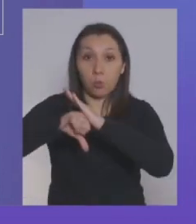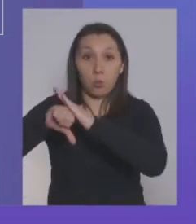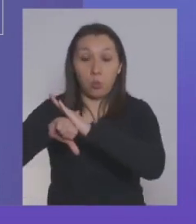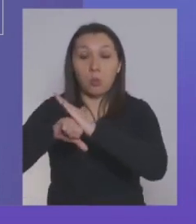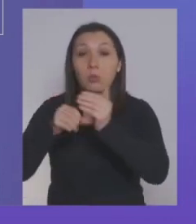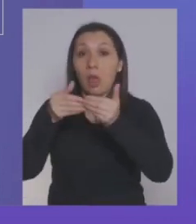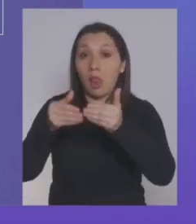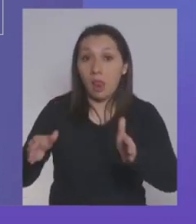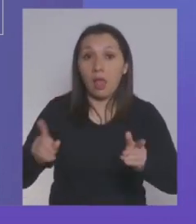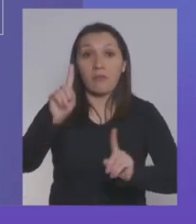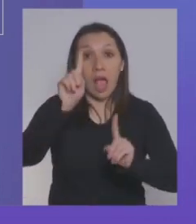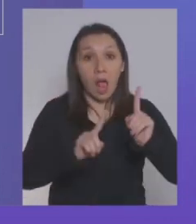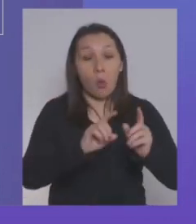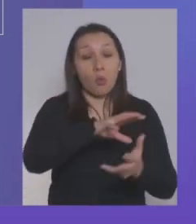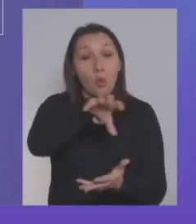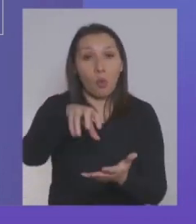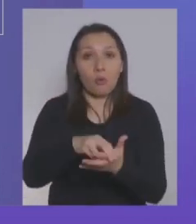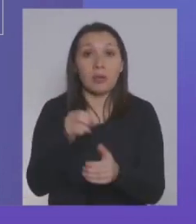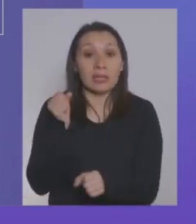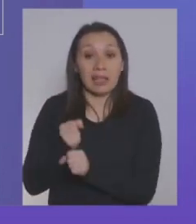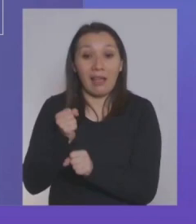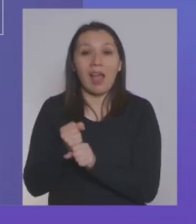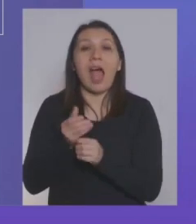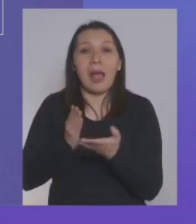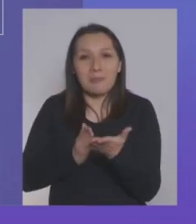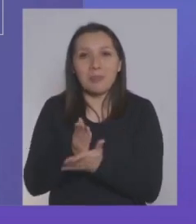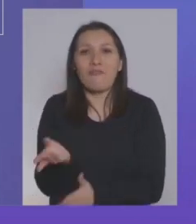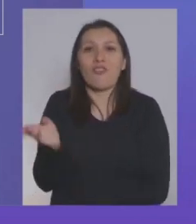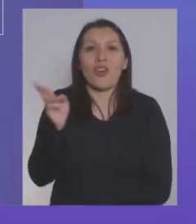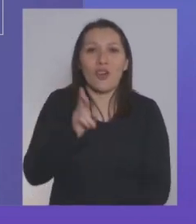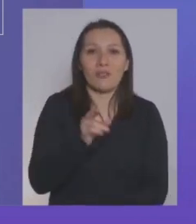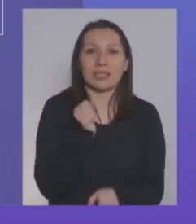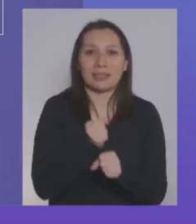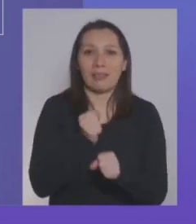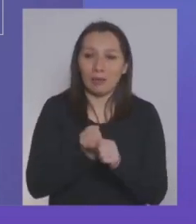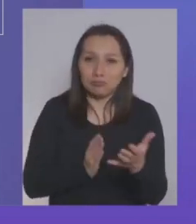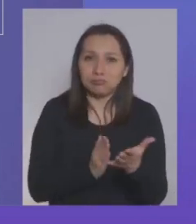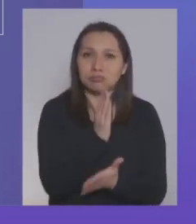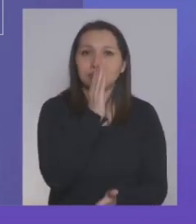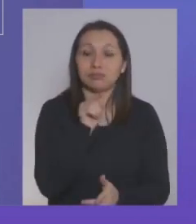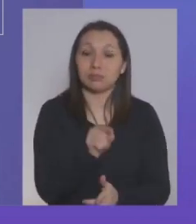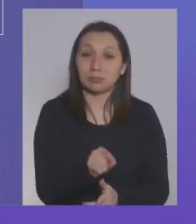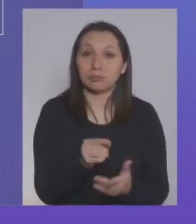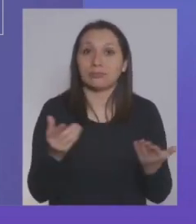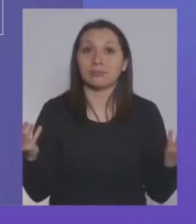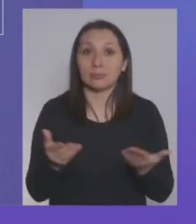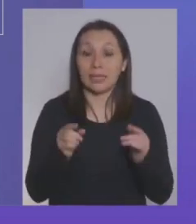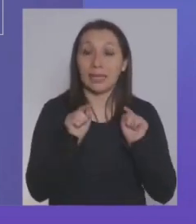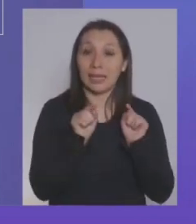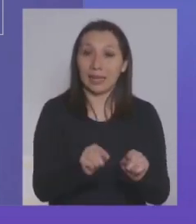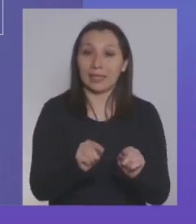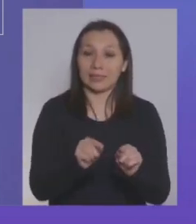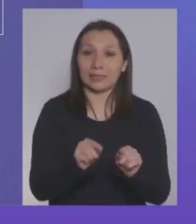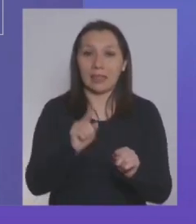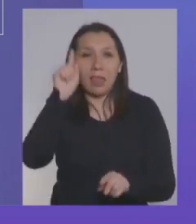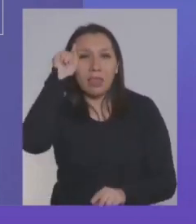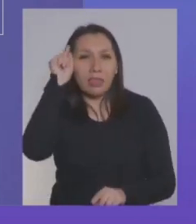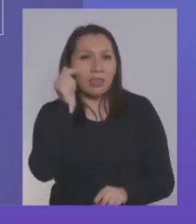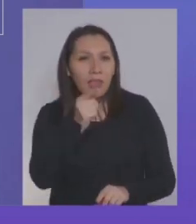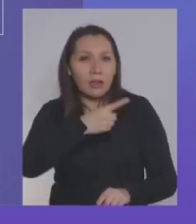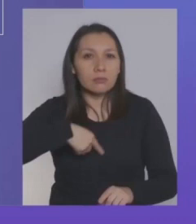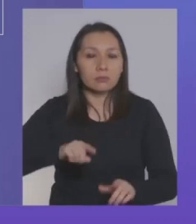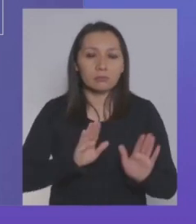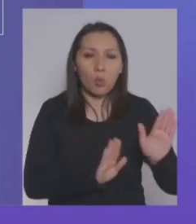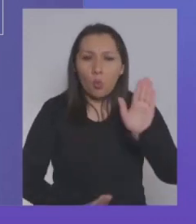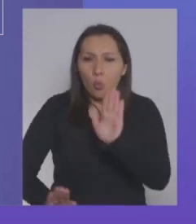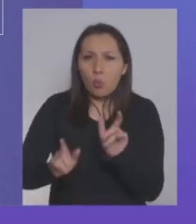han ido levantando en algunas comunas, esos trabajadores han retornado a sus puestos de trabajo. Y por lo tanto entonces, esta idea que teníamos